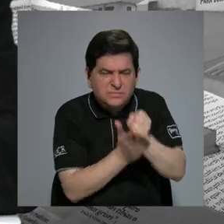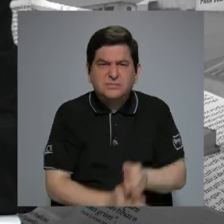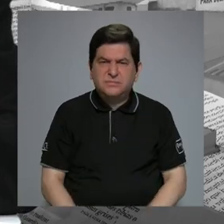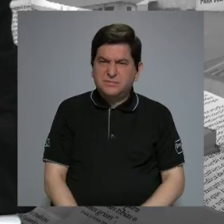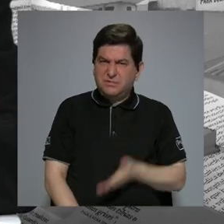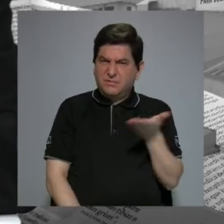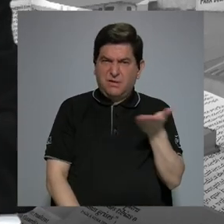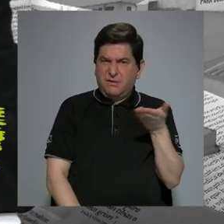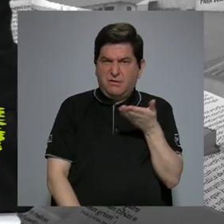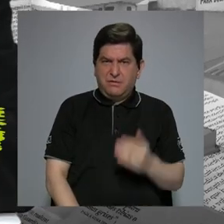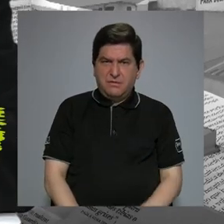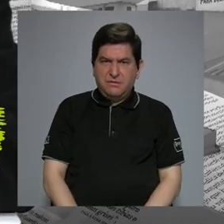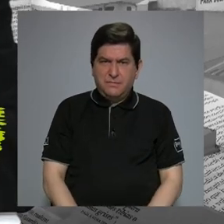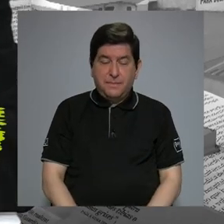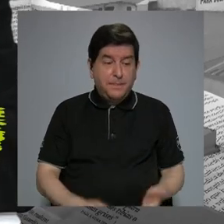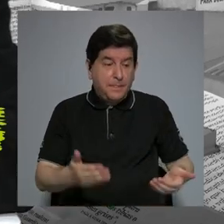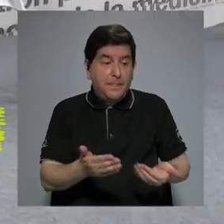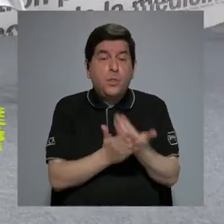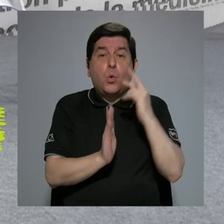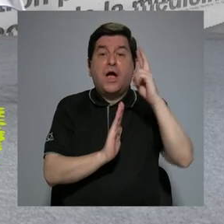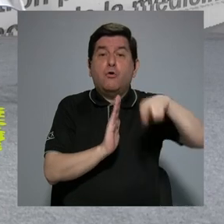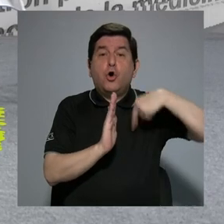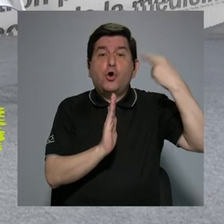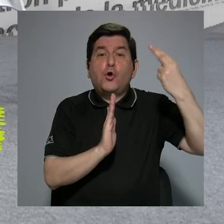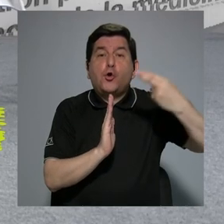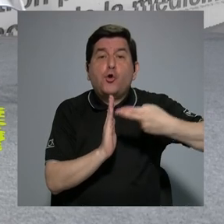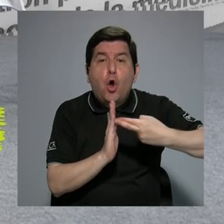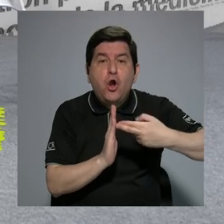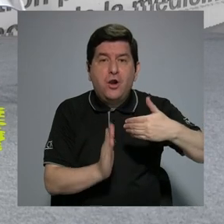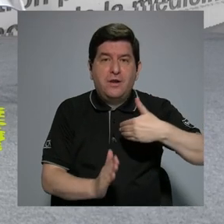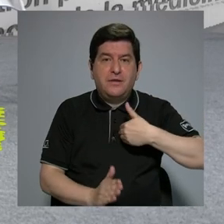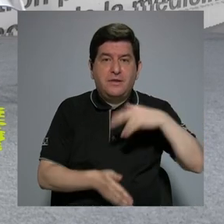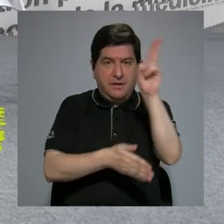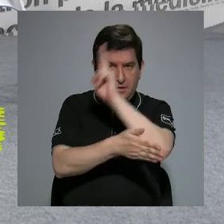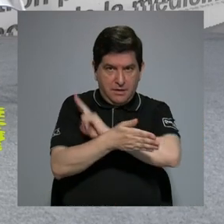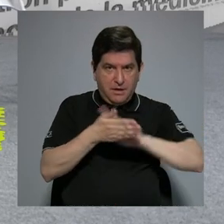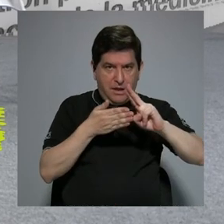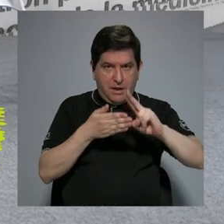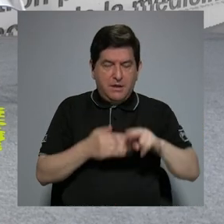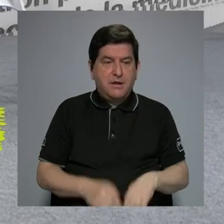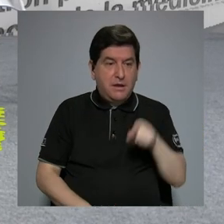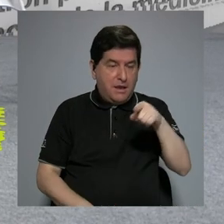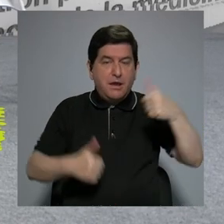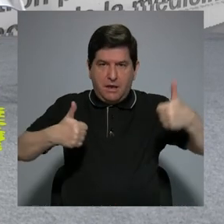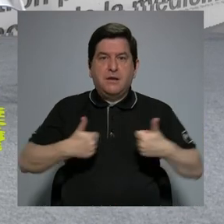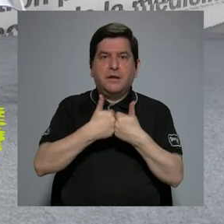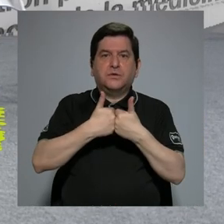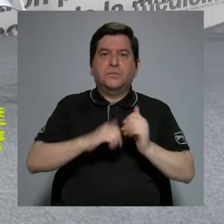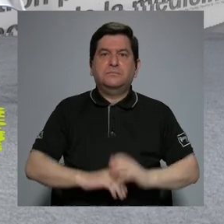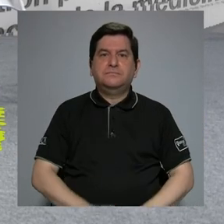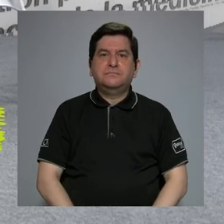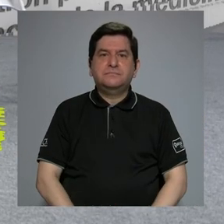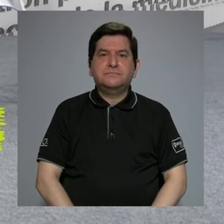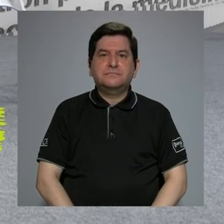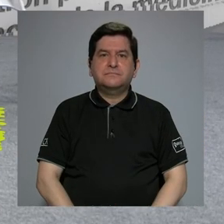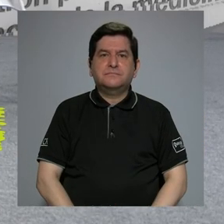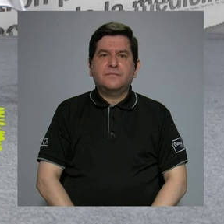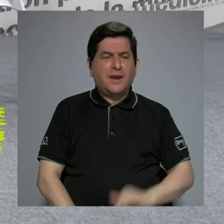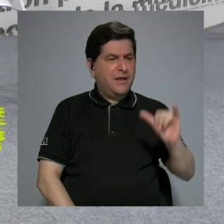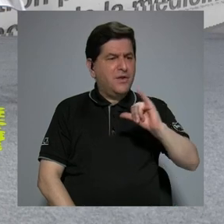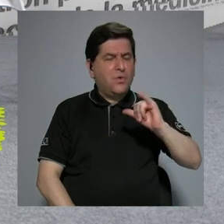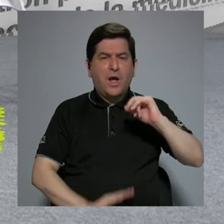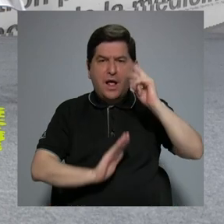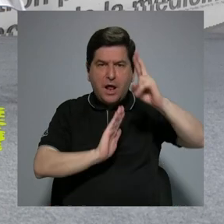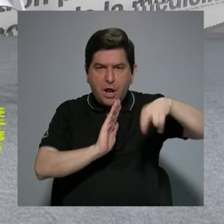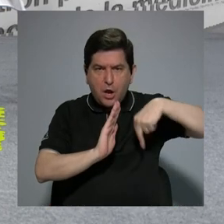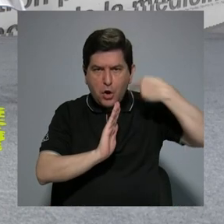sentido de cuál es el nuevo rol que ocupa la academia frente a estos retos. También cuál es el